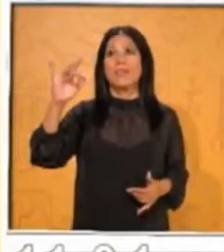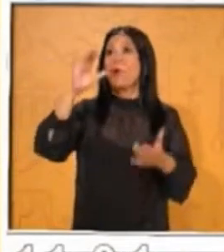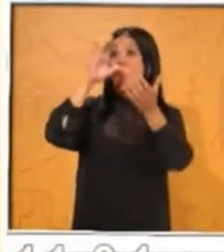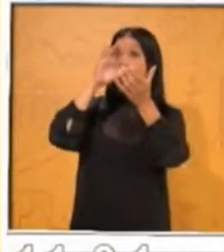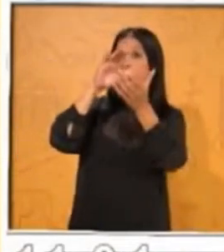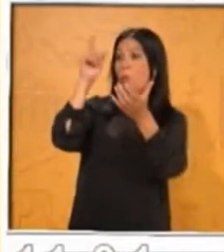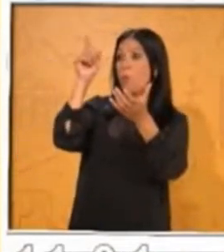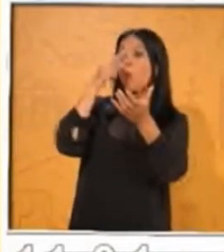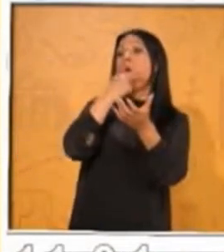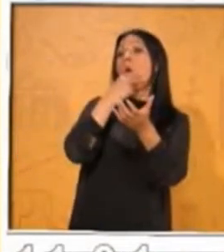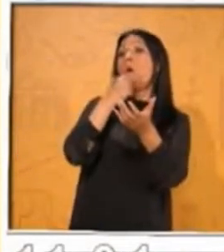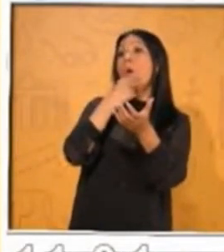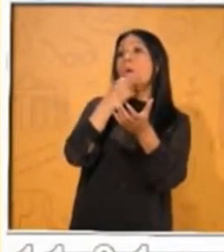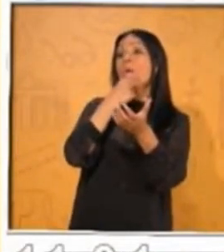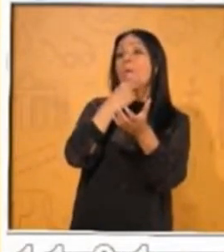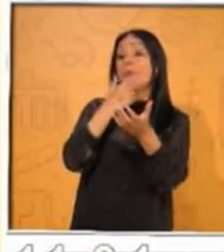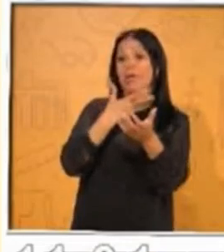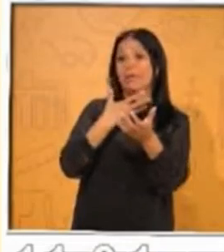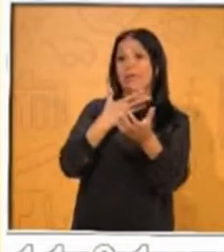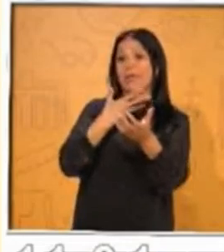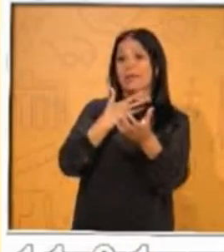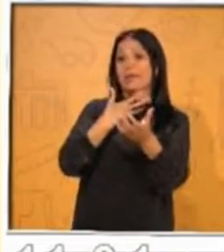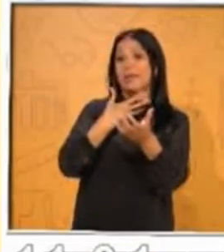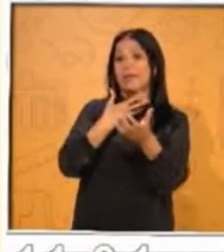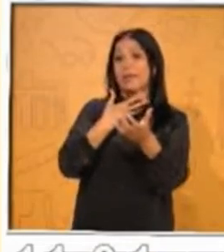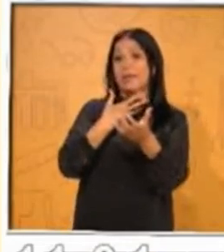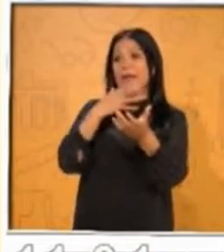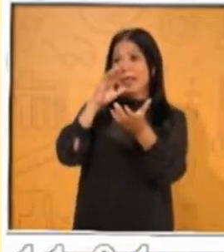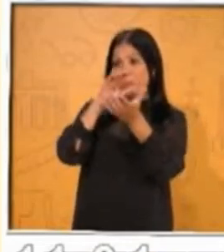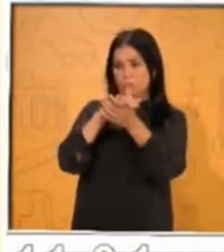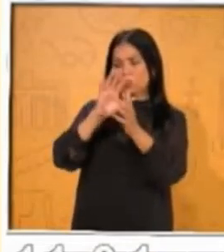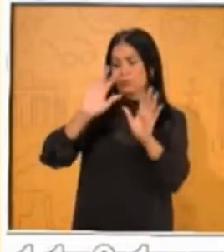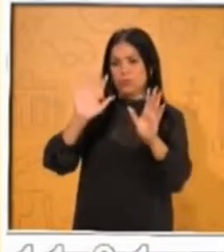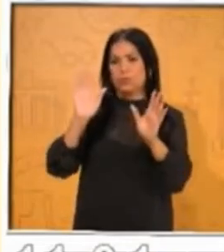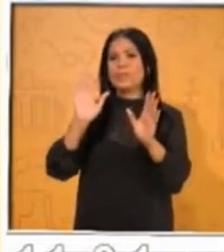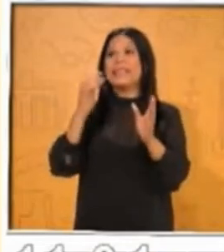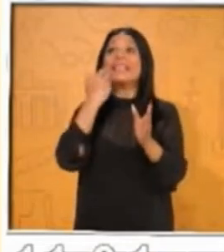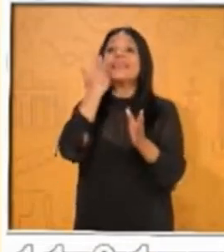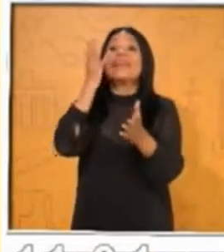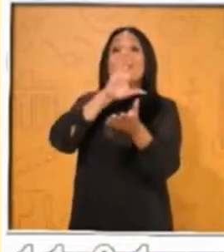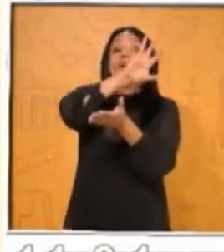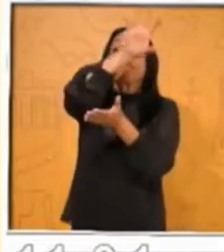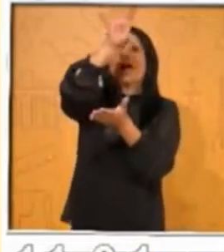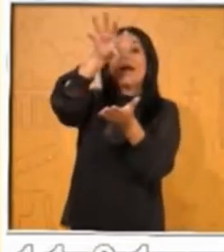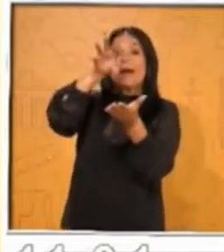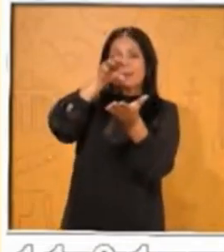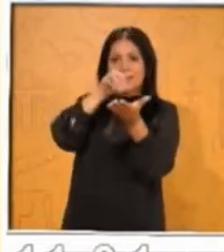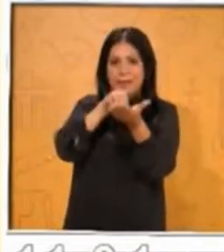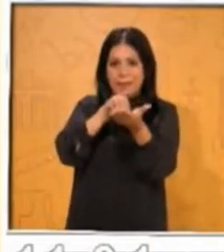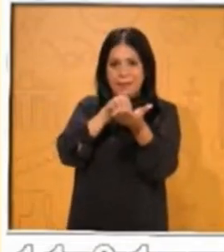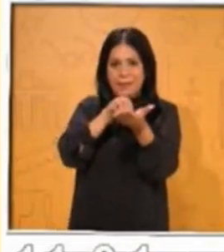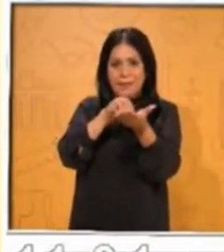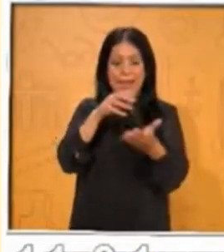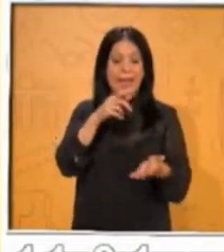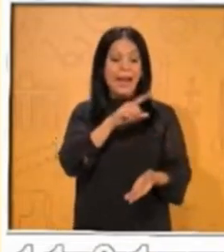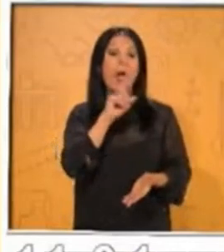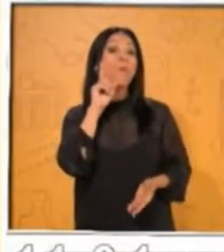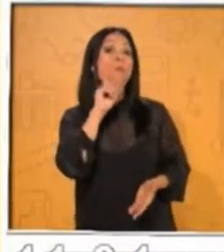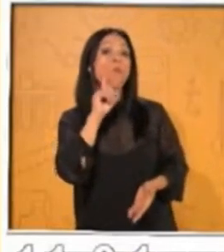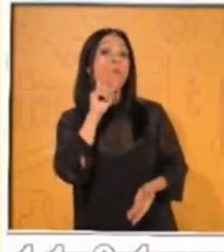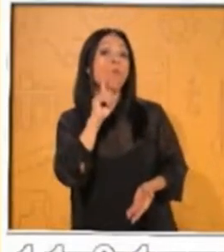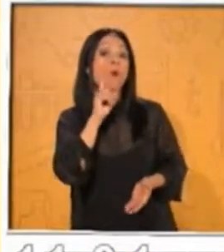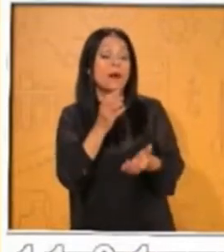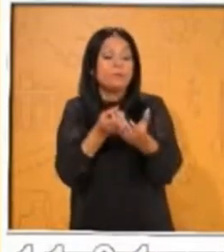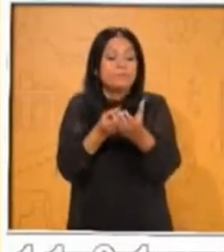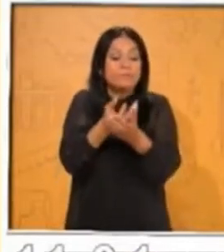Ella quiere formalizar la relación. ¿Qué quiere decir eso? Quiere casarse. En el desarrollo de nuestra historia, pues el